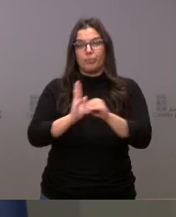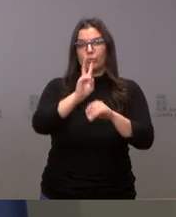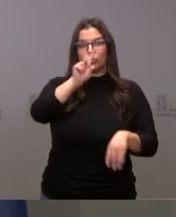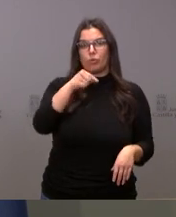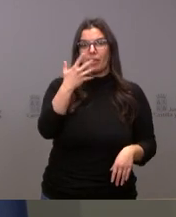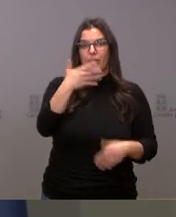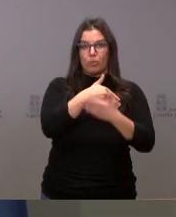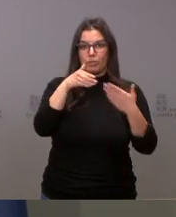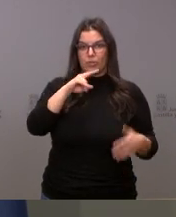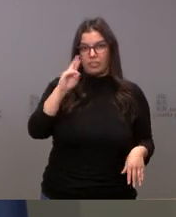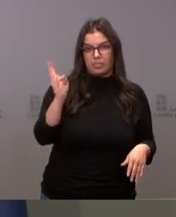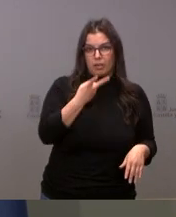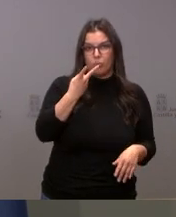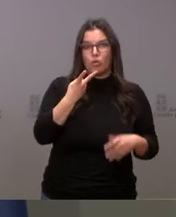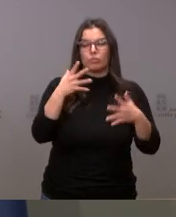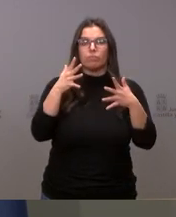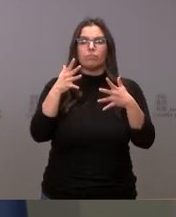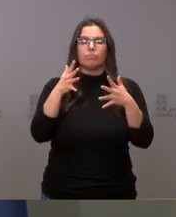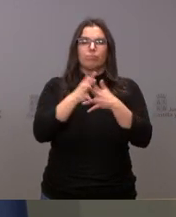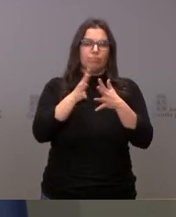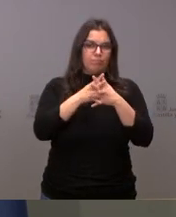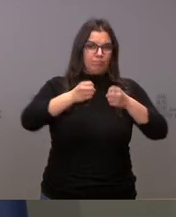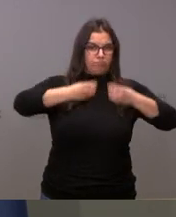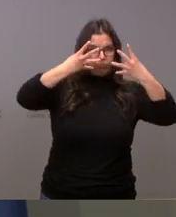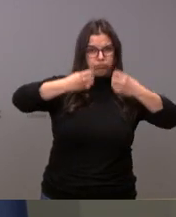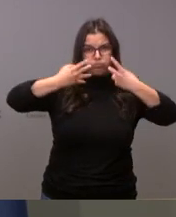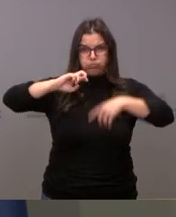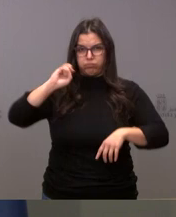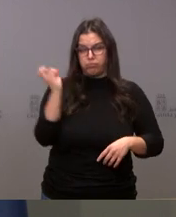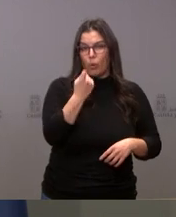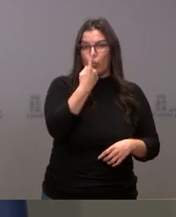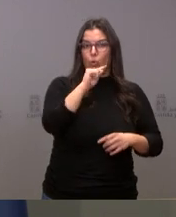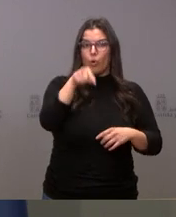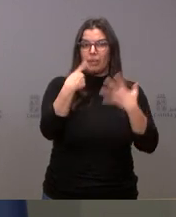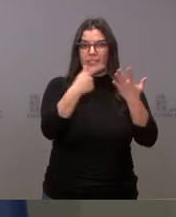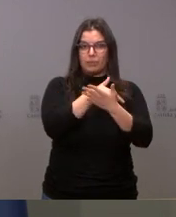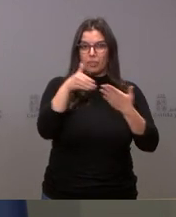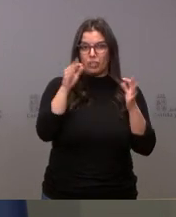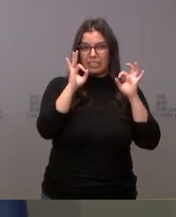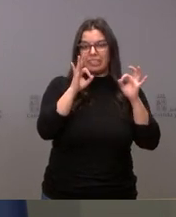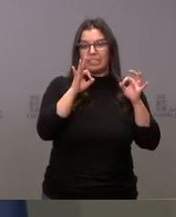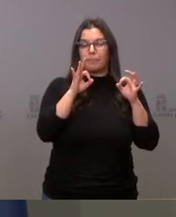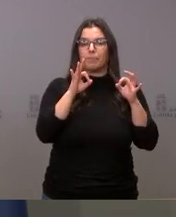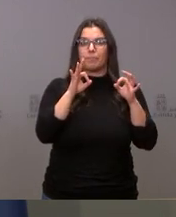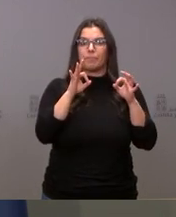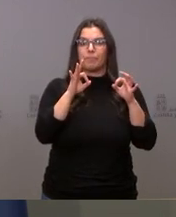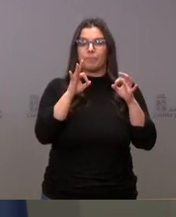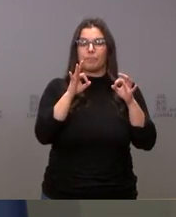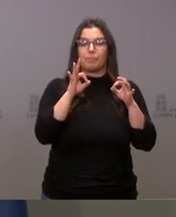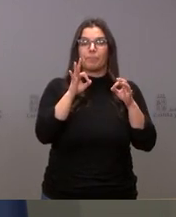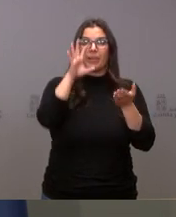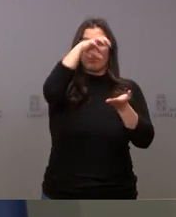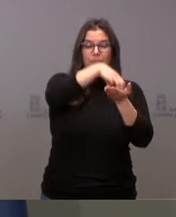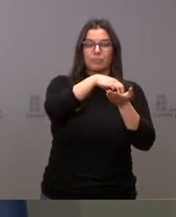,5 millones de euros en diversas infraestructuras, de las cuales 1,6 millones corresponde a la infraestructura energética para el